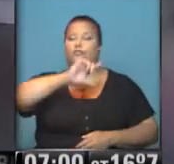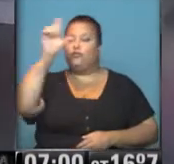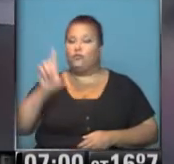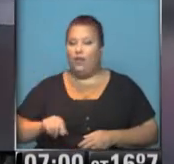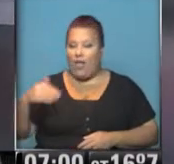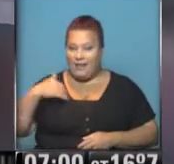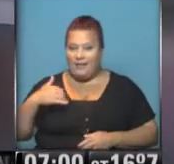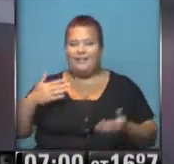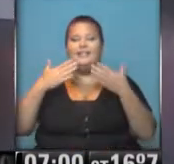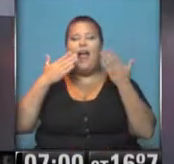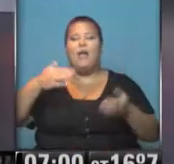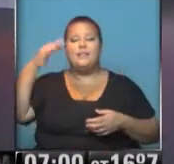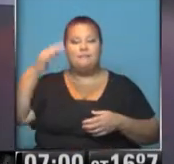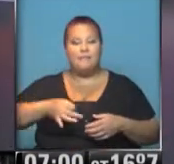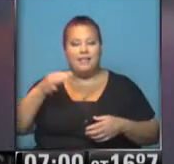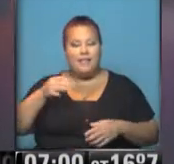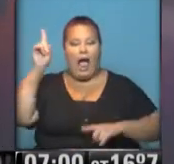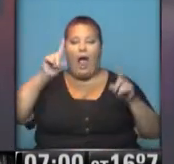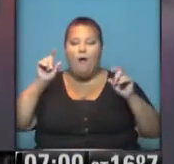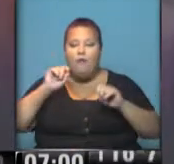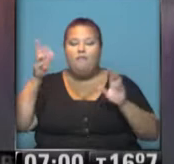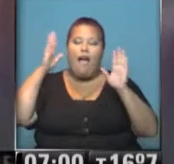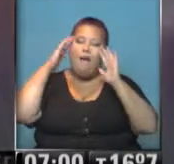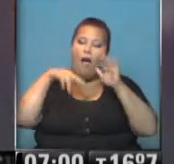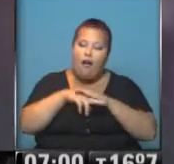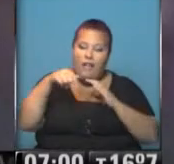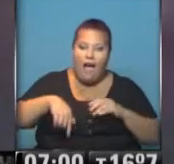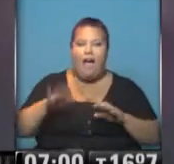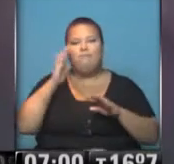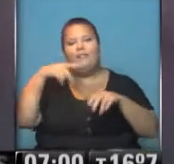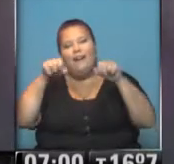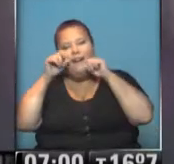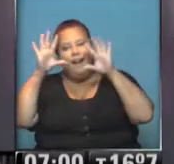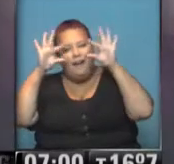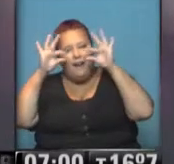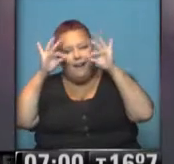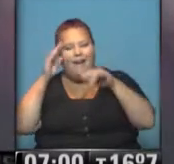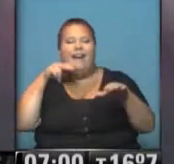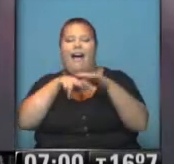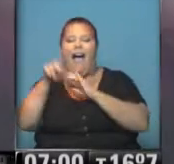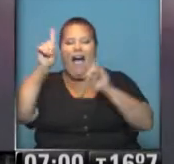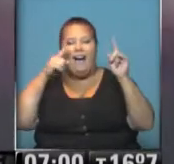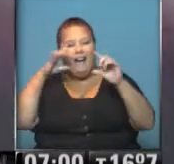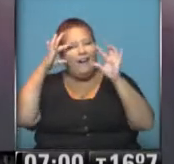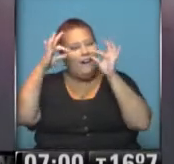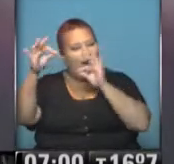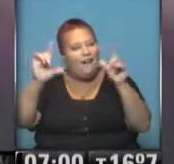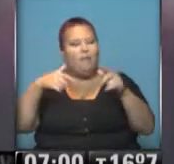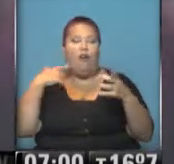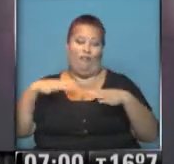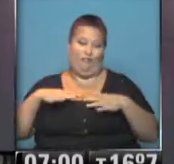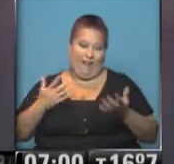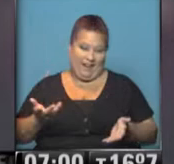país, salud especial para aquellos que recién se están acostando y están así mirándonos con ese, claro, ¿cómo que no? Porque es feriado,